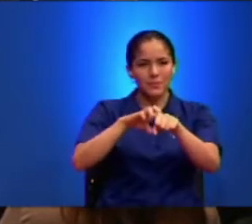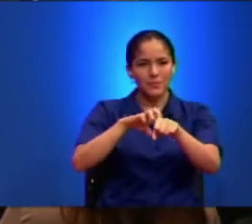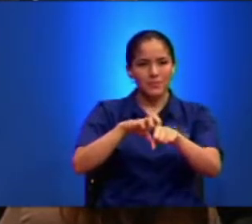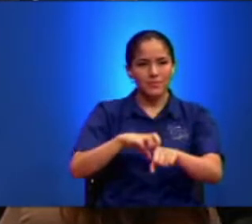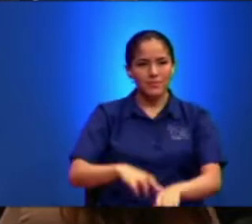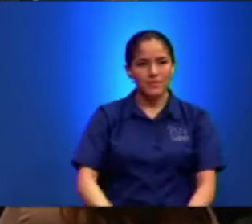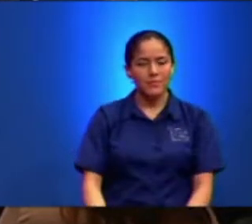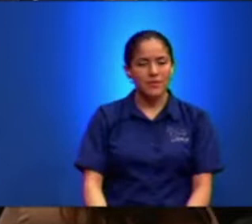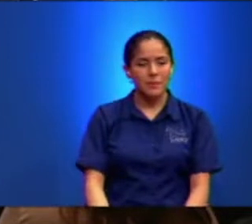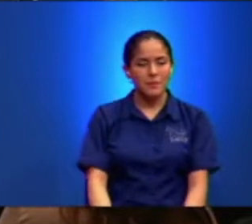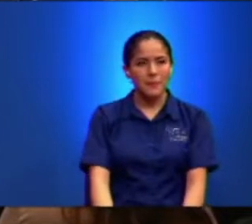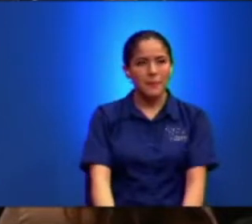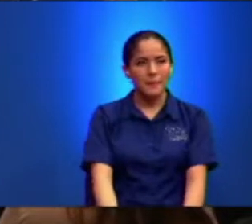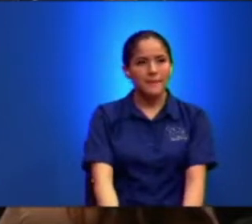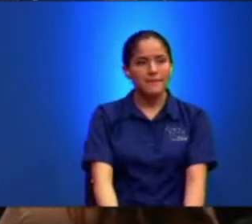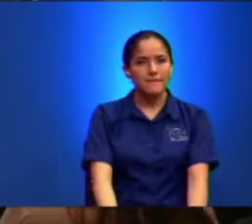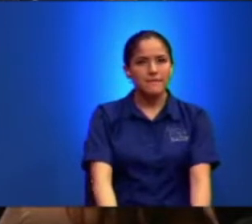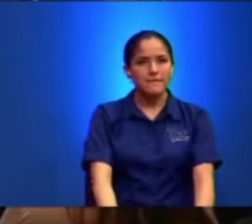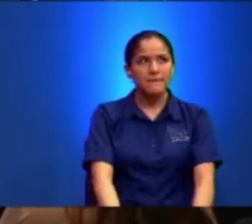Mire pues